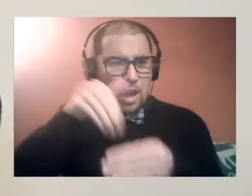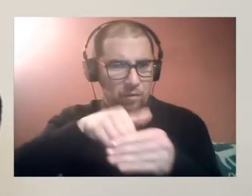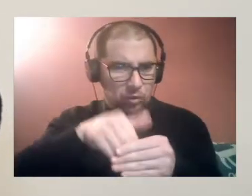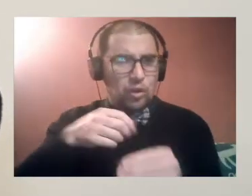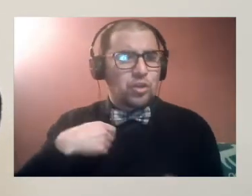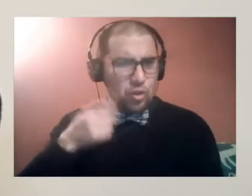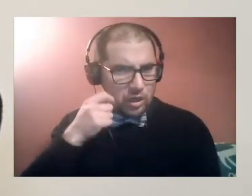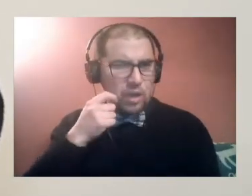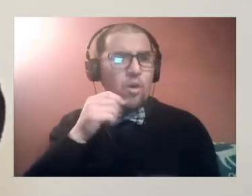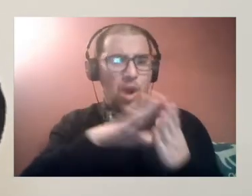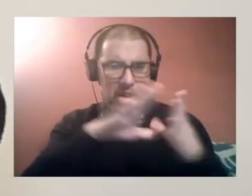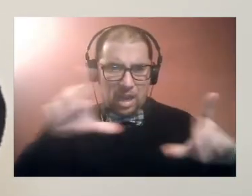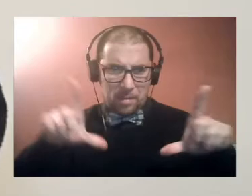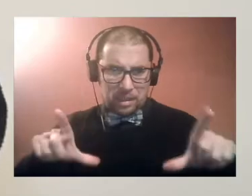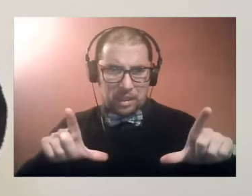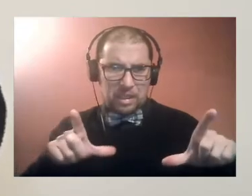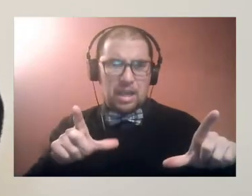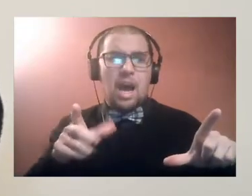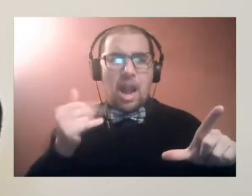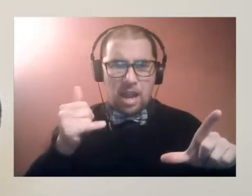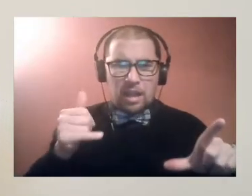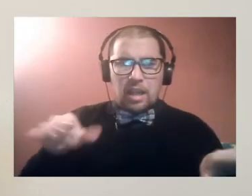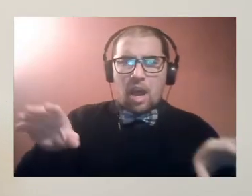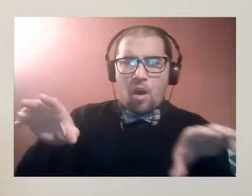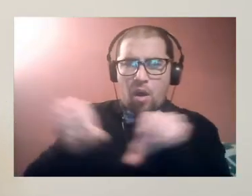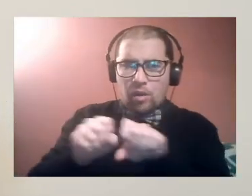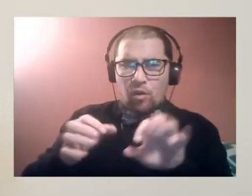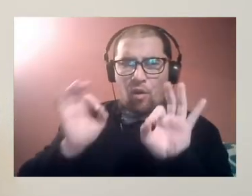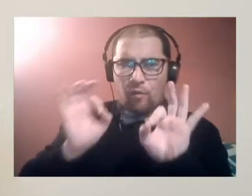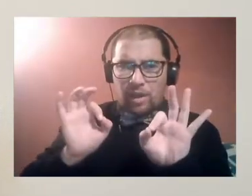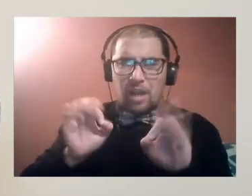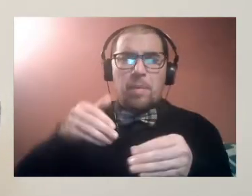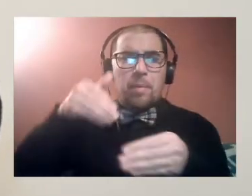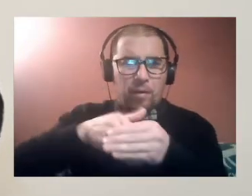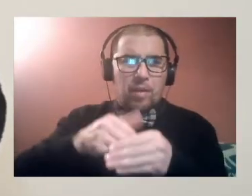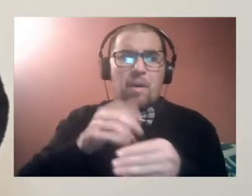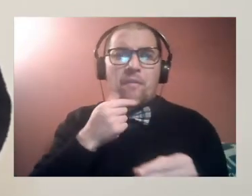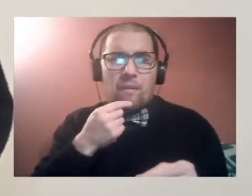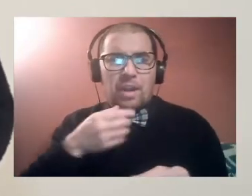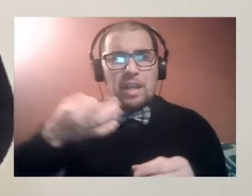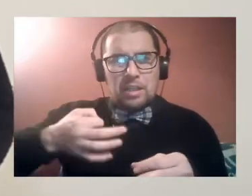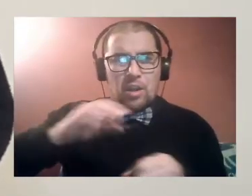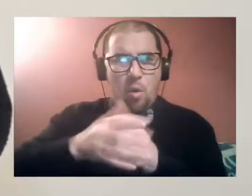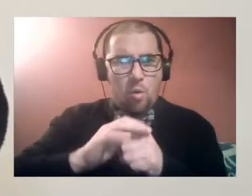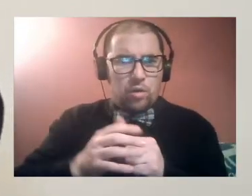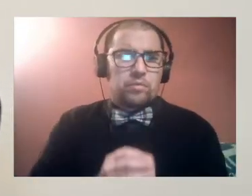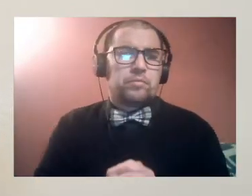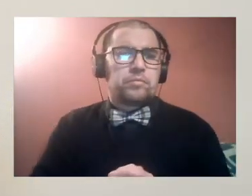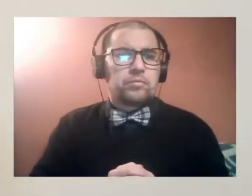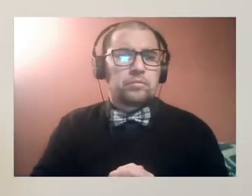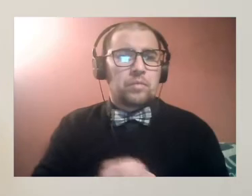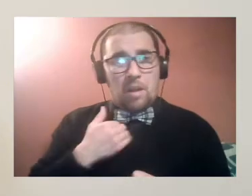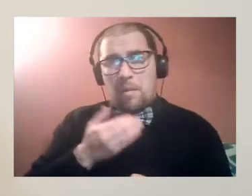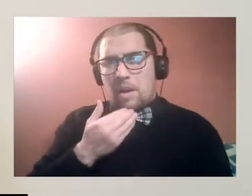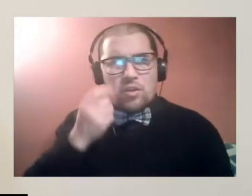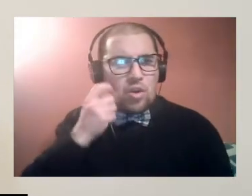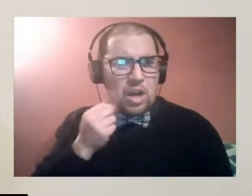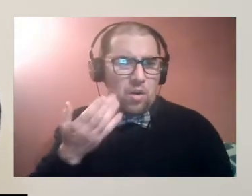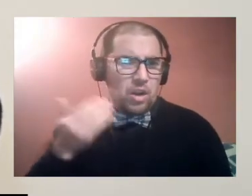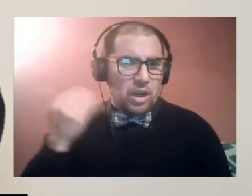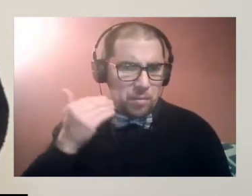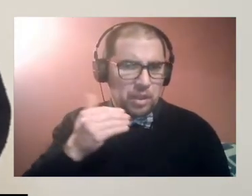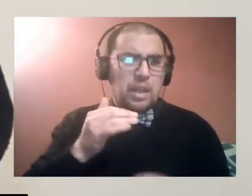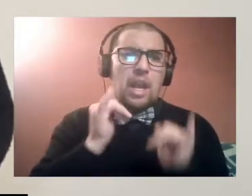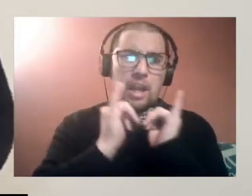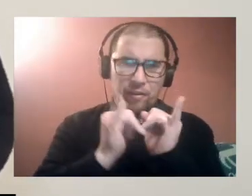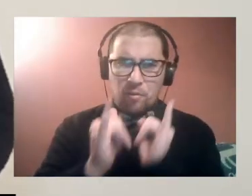que la plantilla debe tener una conexión fija para poder votar de una forma segura. Creo también que la